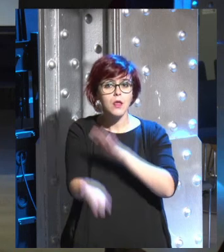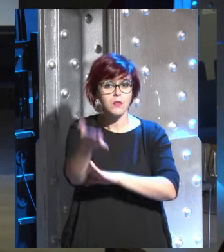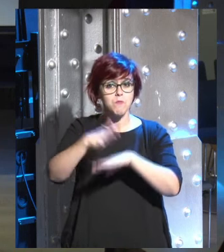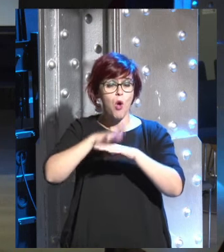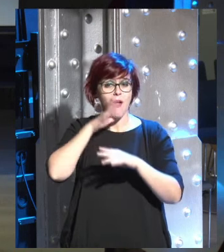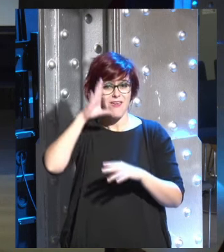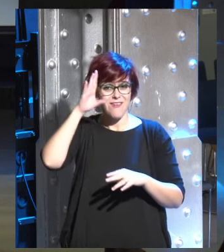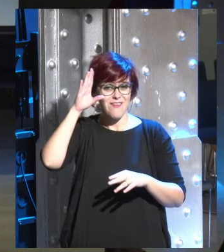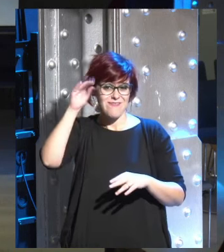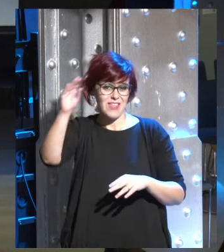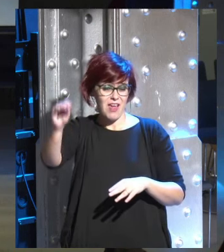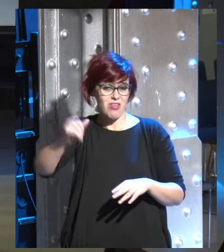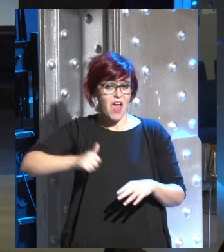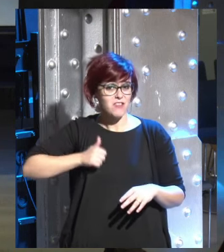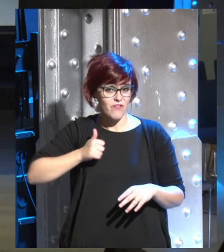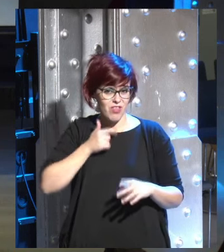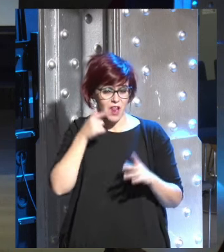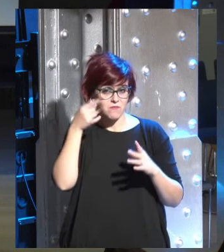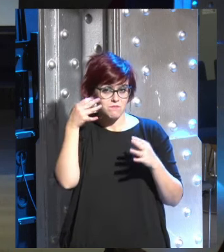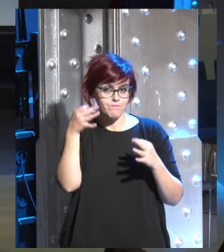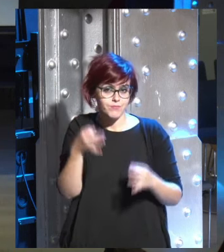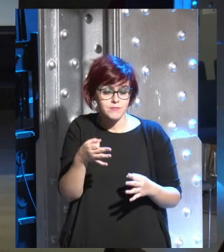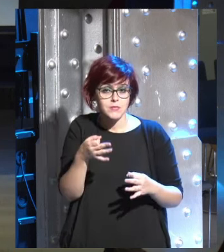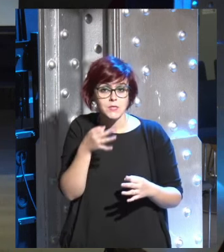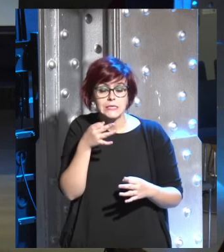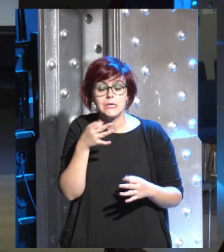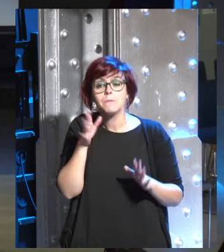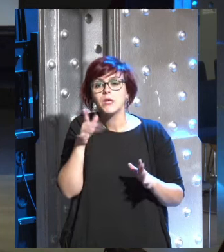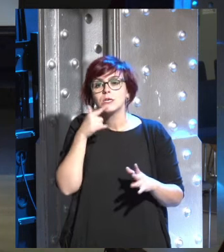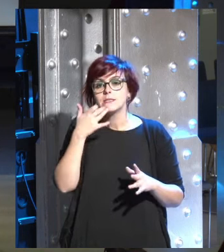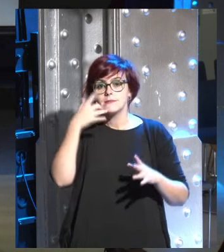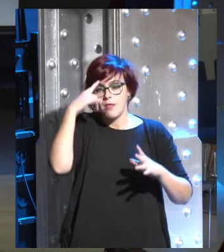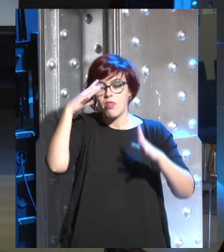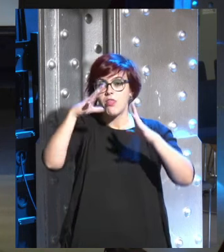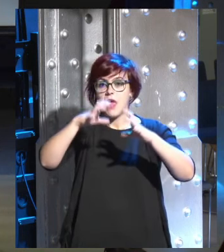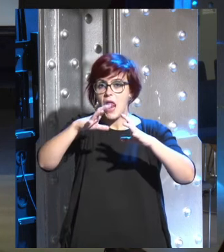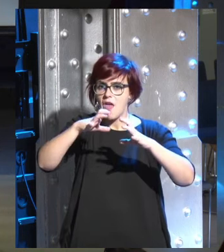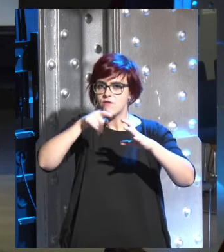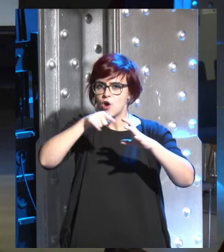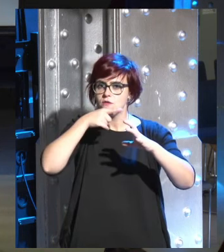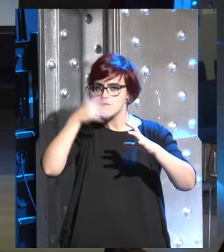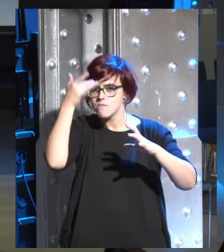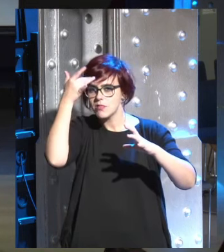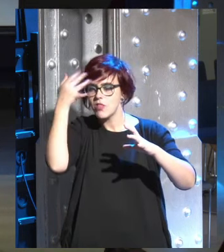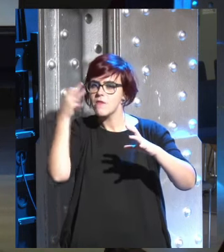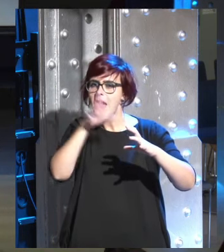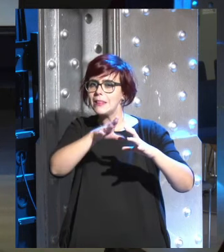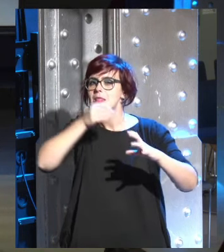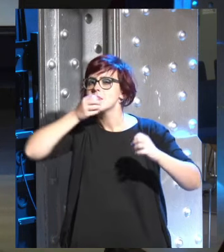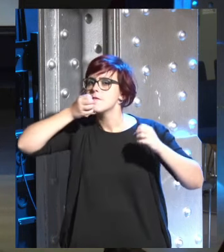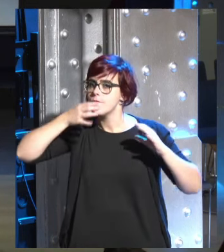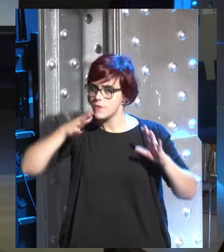esa inteligencia artificial pero para entender bien nuestros cerebros y nuestras mentes tenemos que